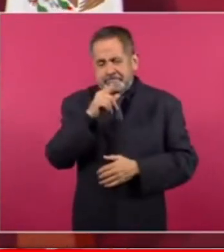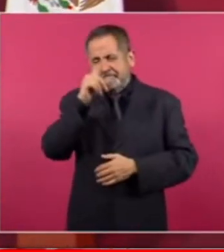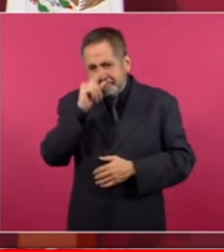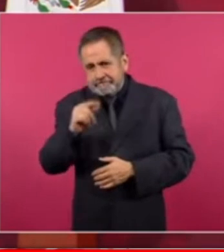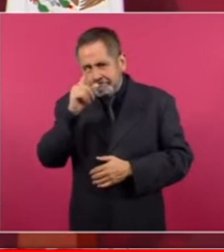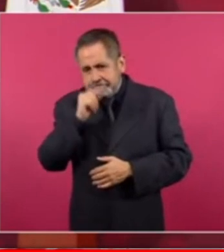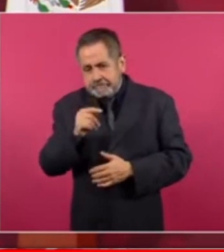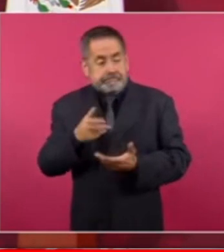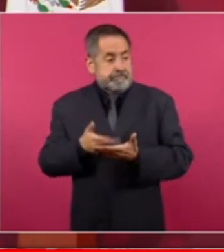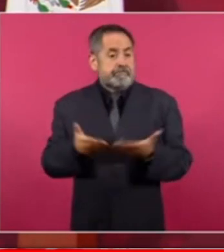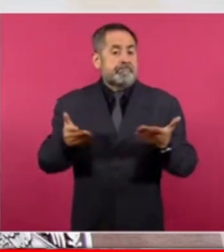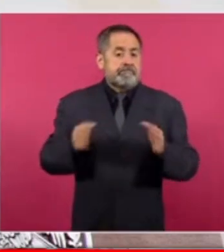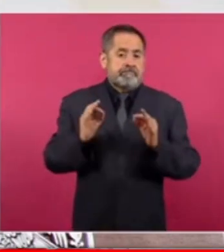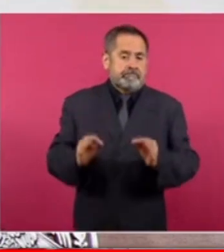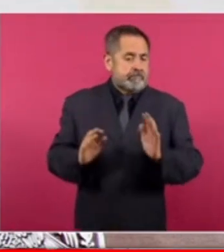han sido gritos